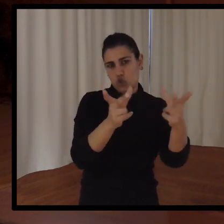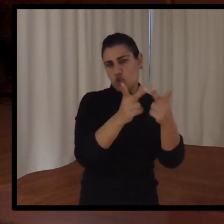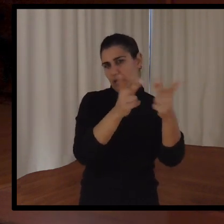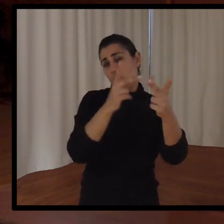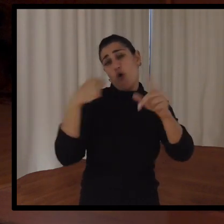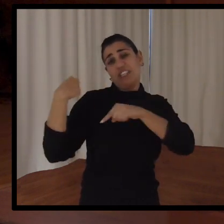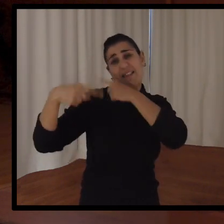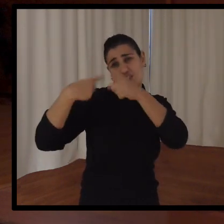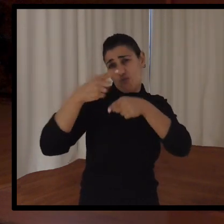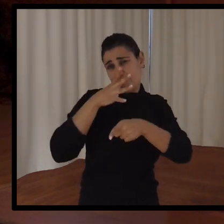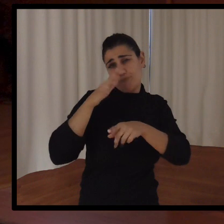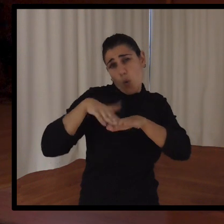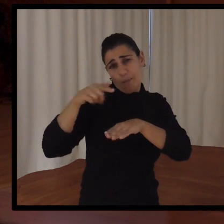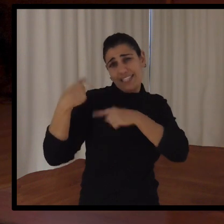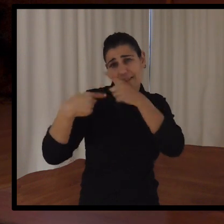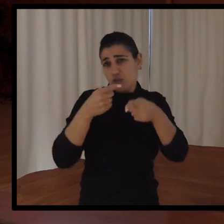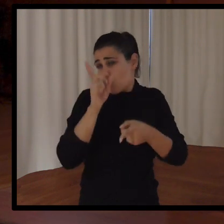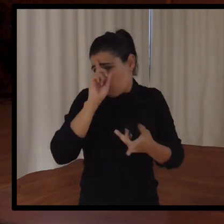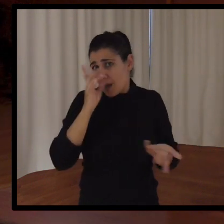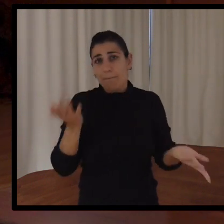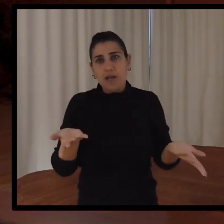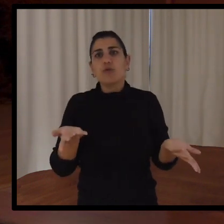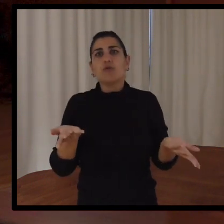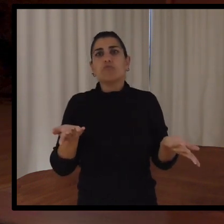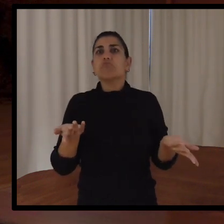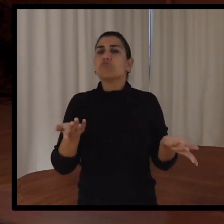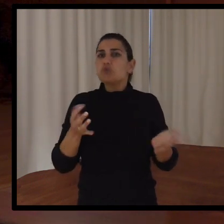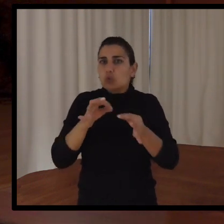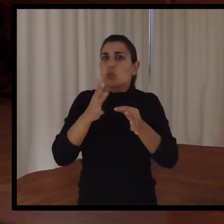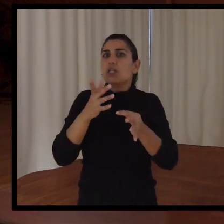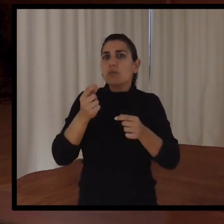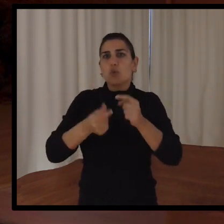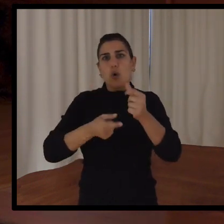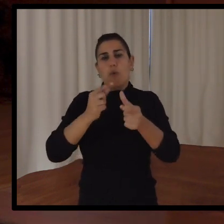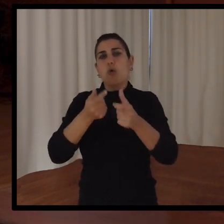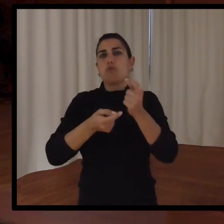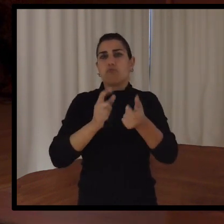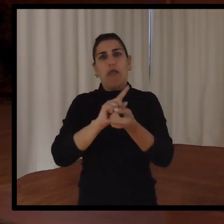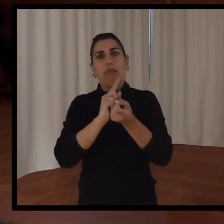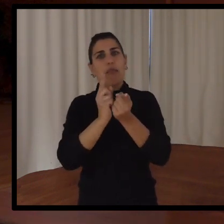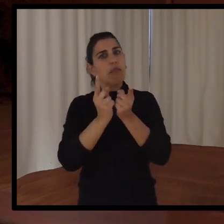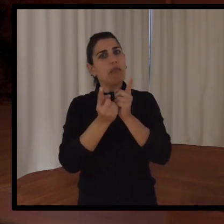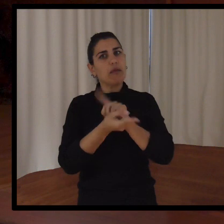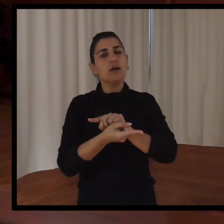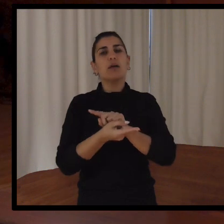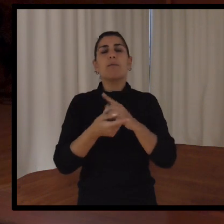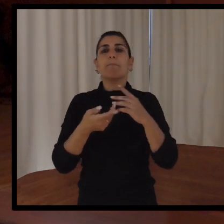socialmente o tradicionalmente. Por suerte eso se está subirtiendo en los últimos años.